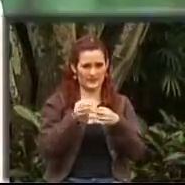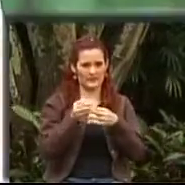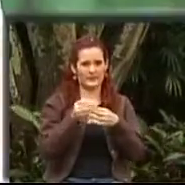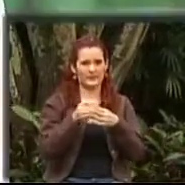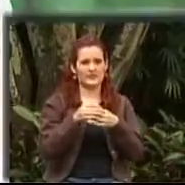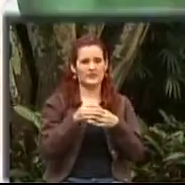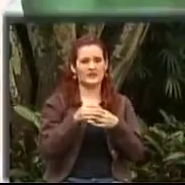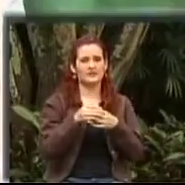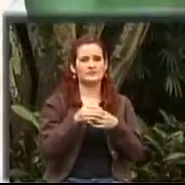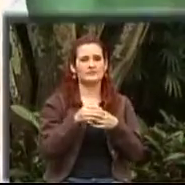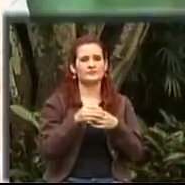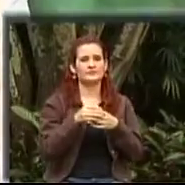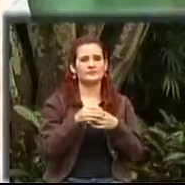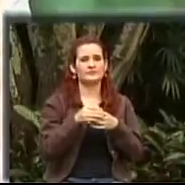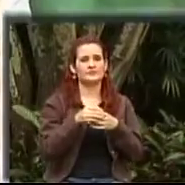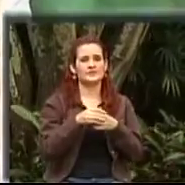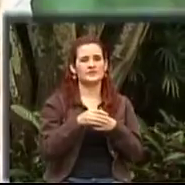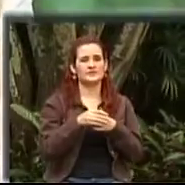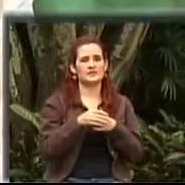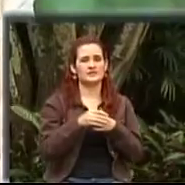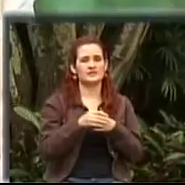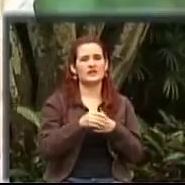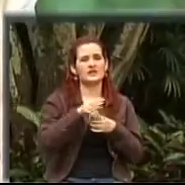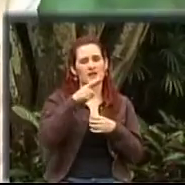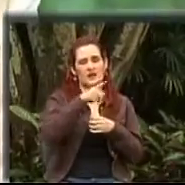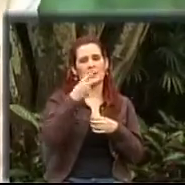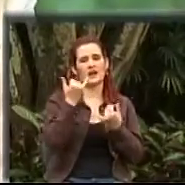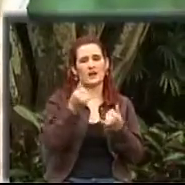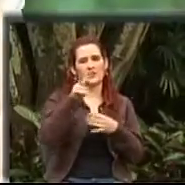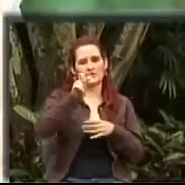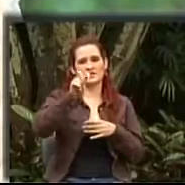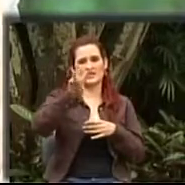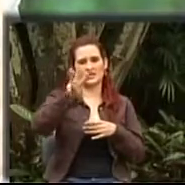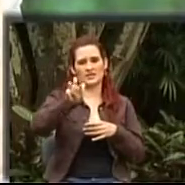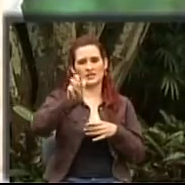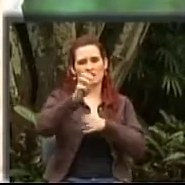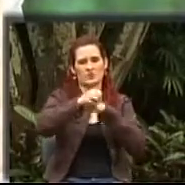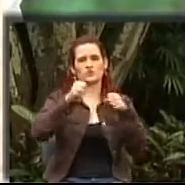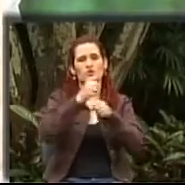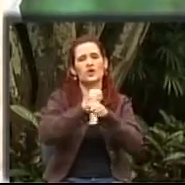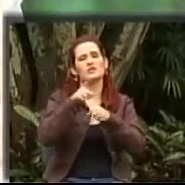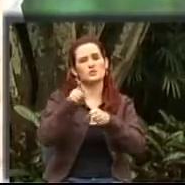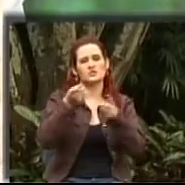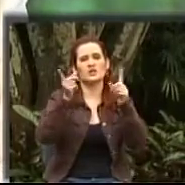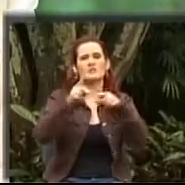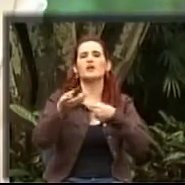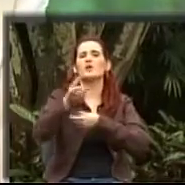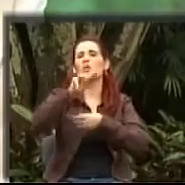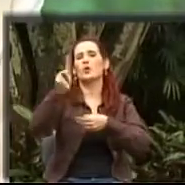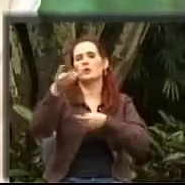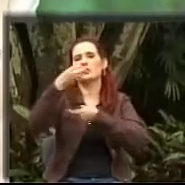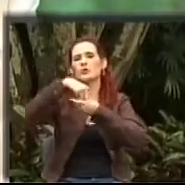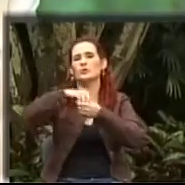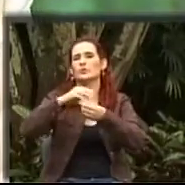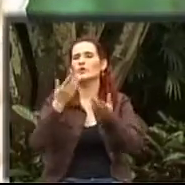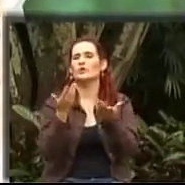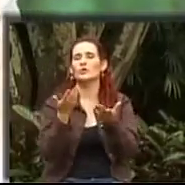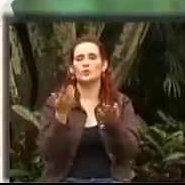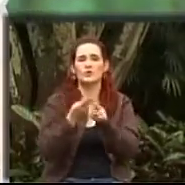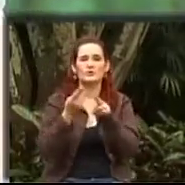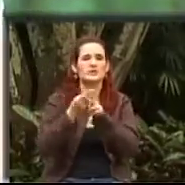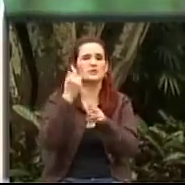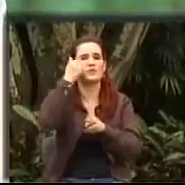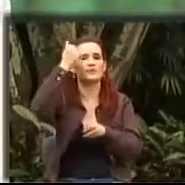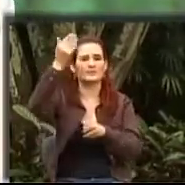pero yo no recuerdo si entendí 38 años o 78. 78. A años, sí, pero entonces se la dejamos de todas maneras a la doctora